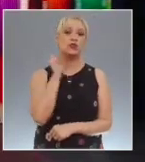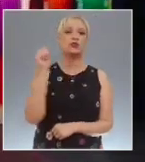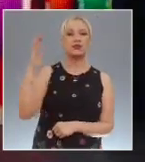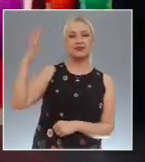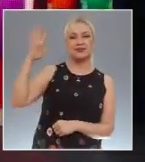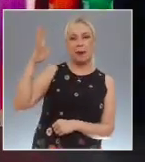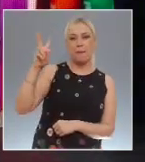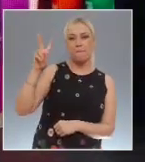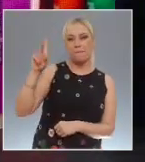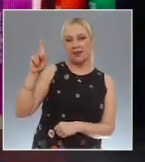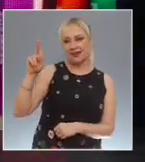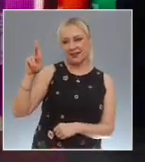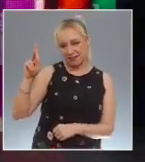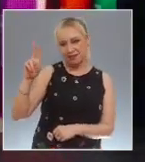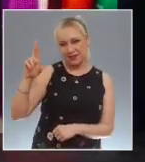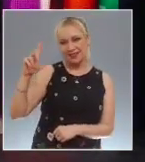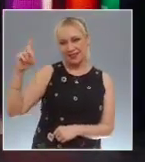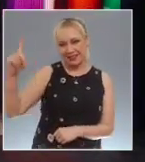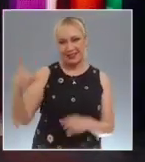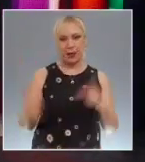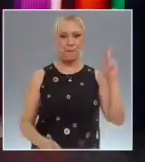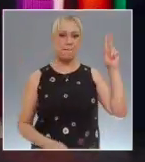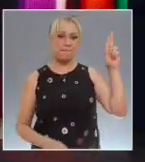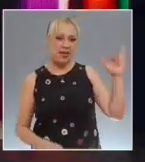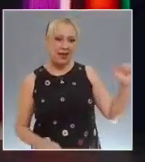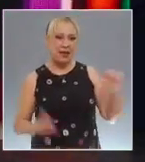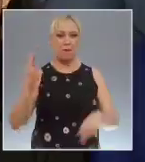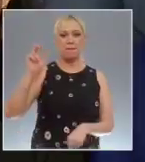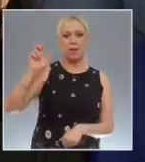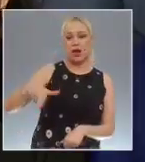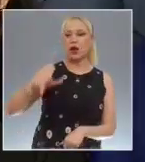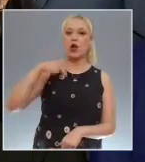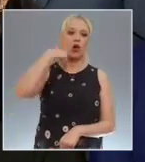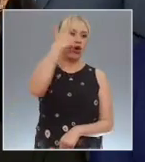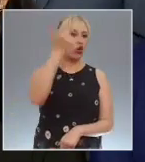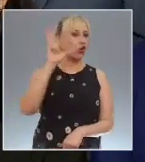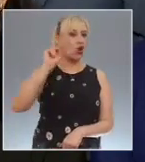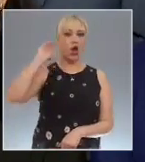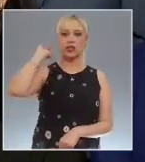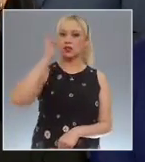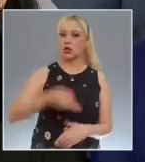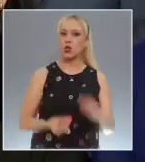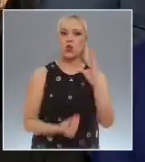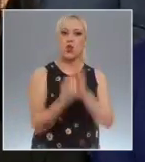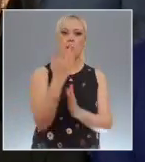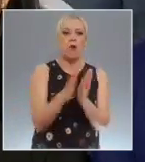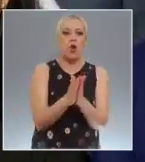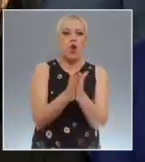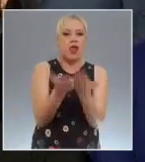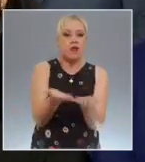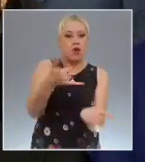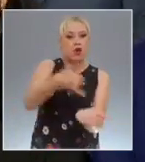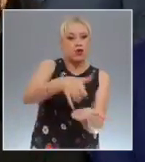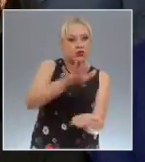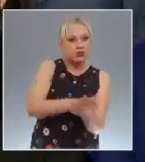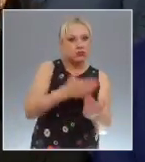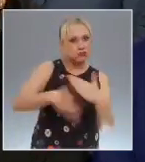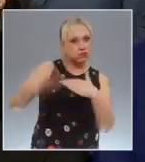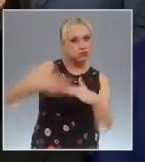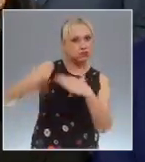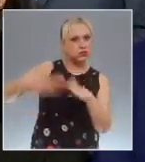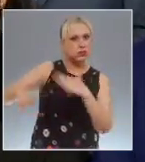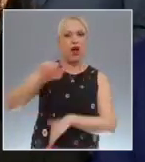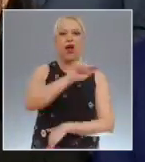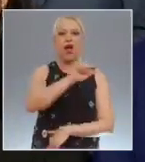nuevos libros de texto de educación básica. La coalición Va por México, integrada por PRI, PAN y